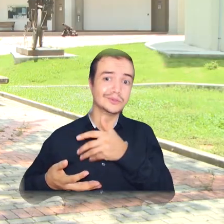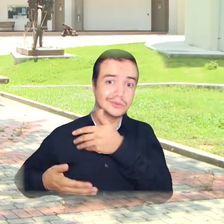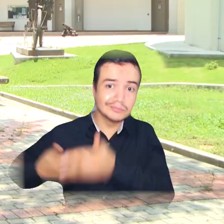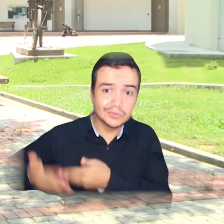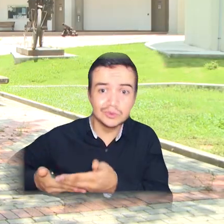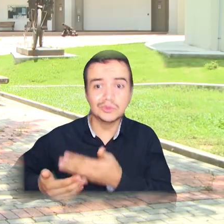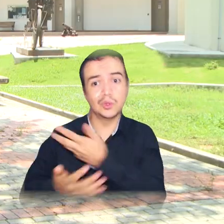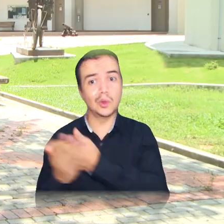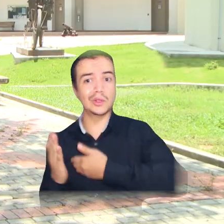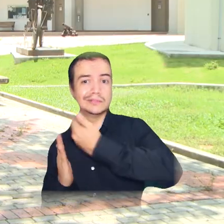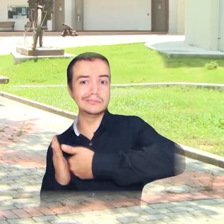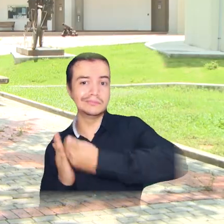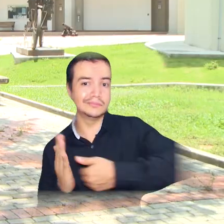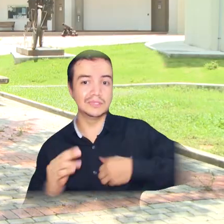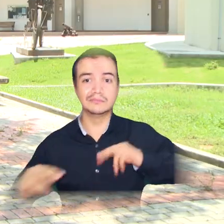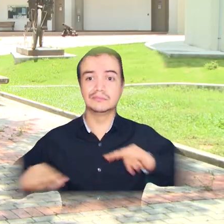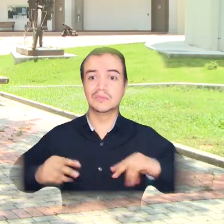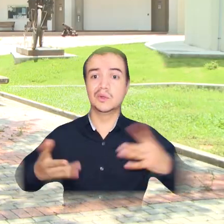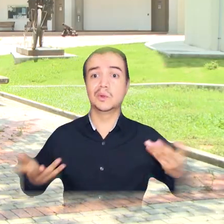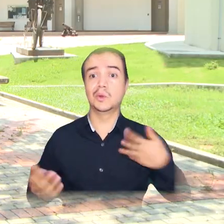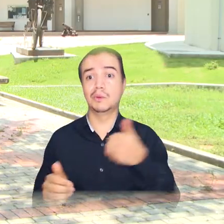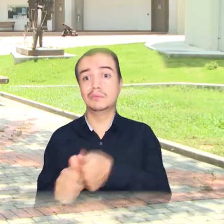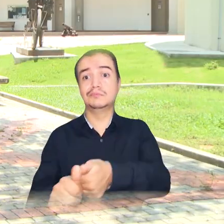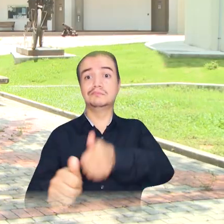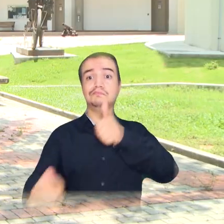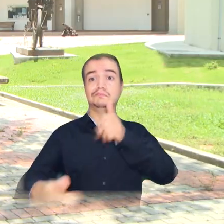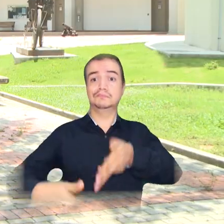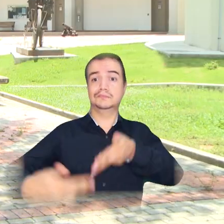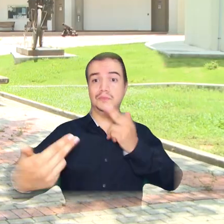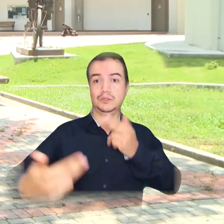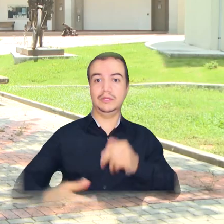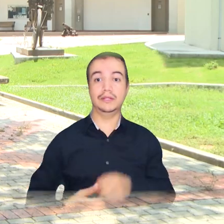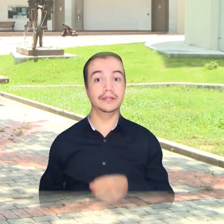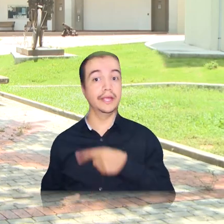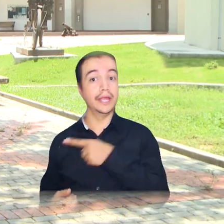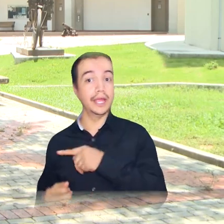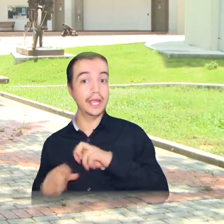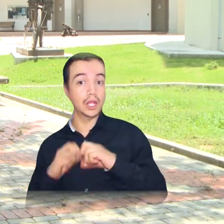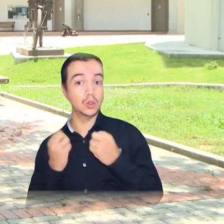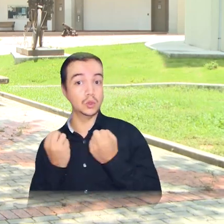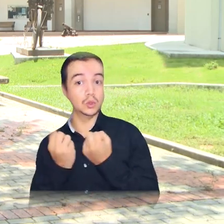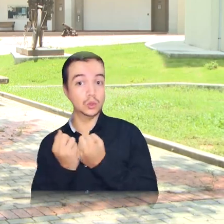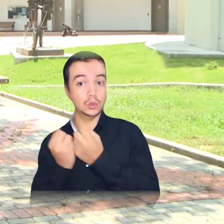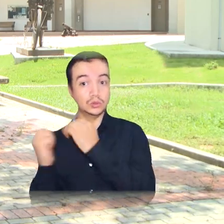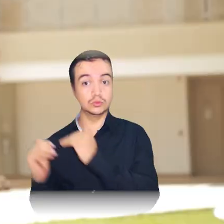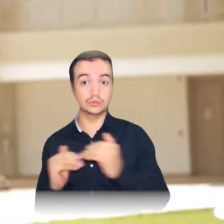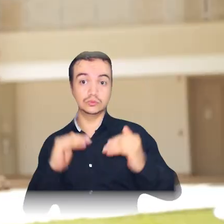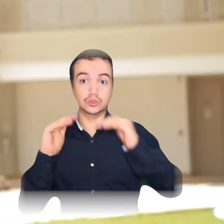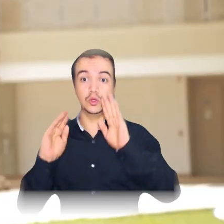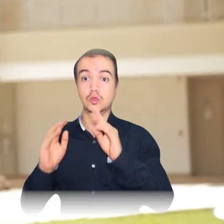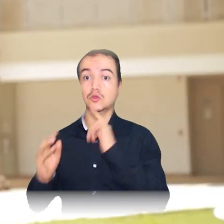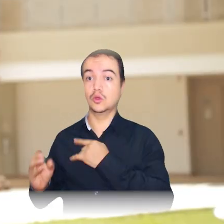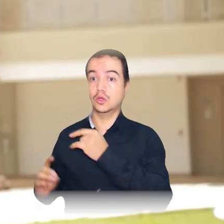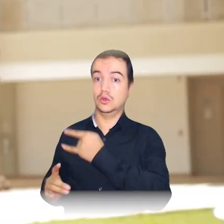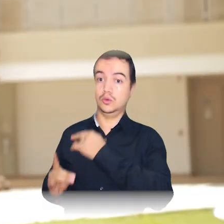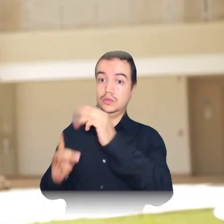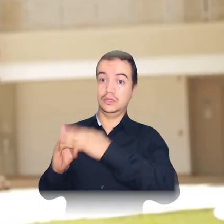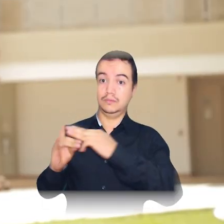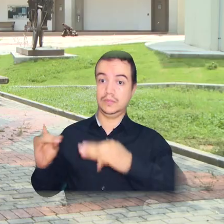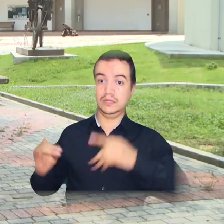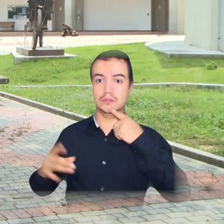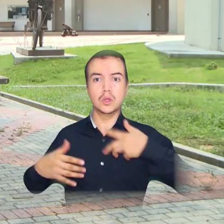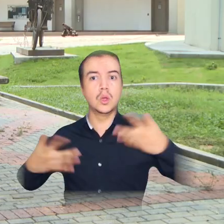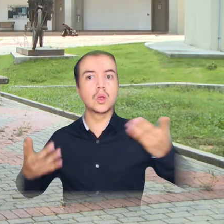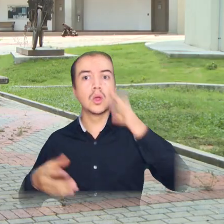procesos académicos y administrativos se desarrollen de manera virtual, el Consejo Superior de la Uni Magdalena determinó que el voto